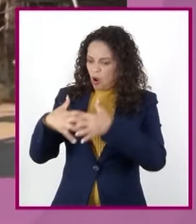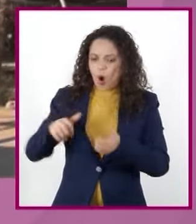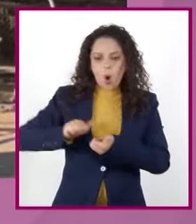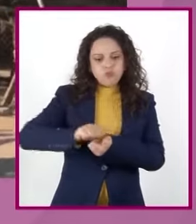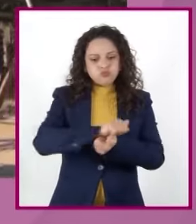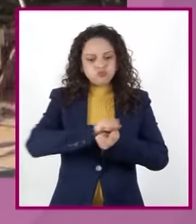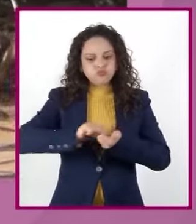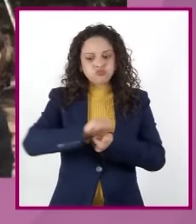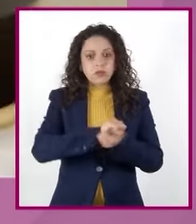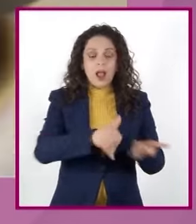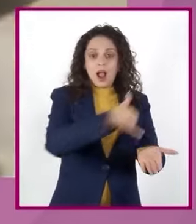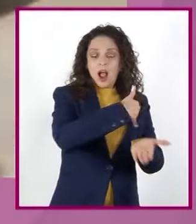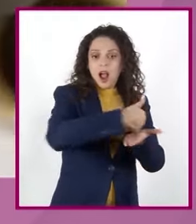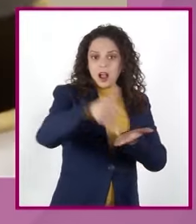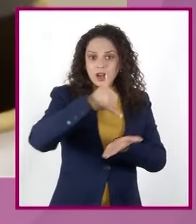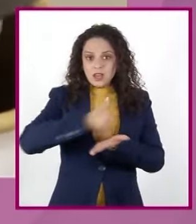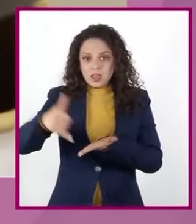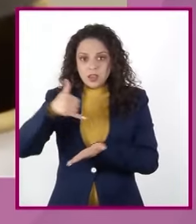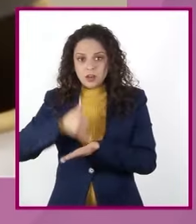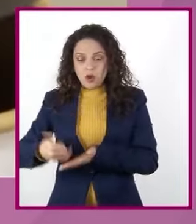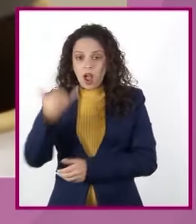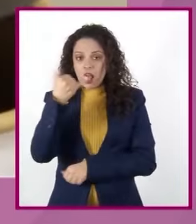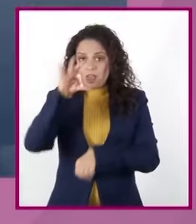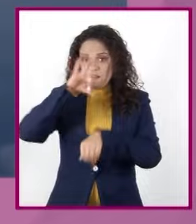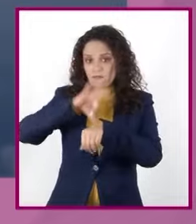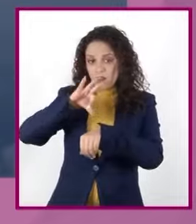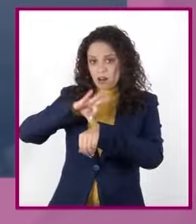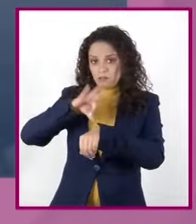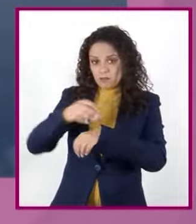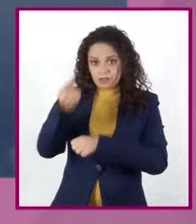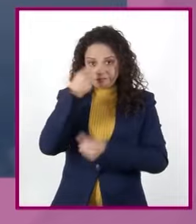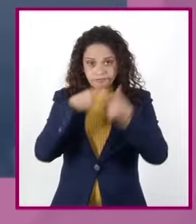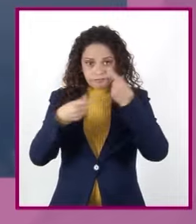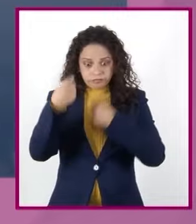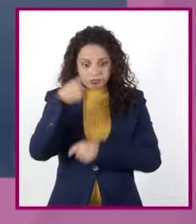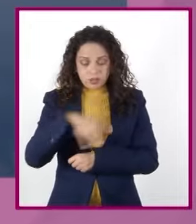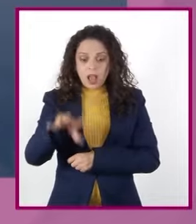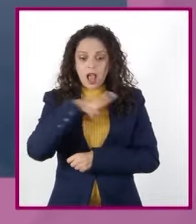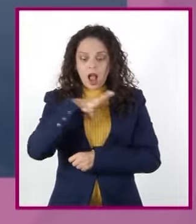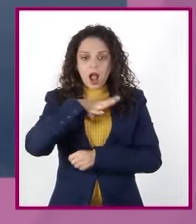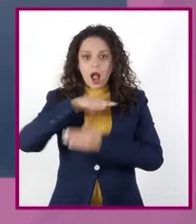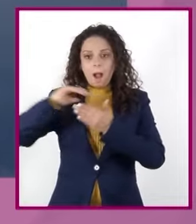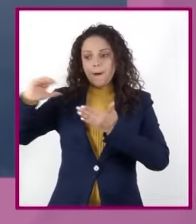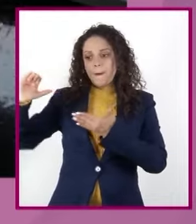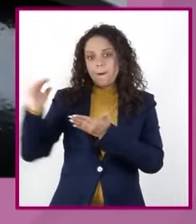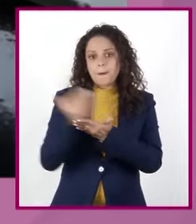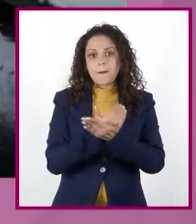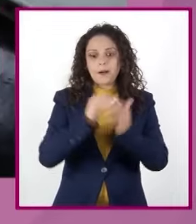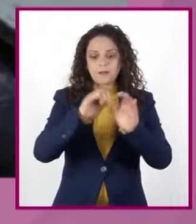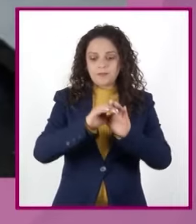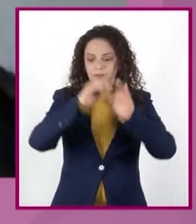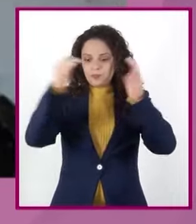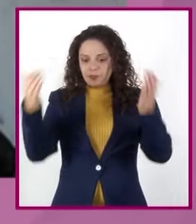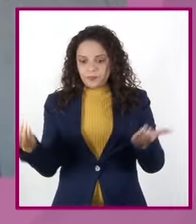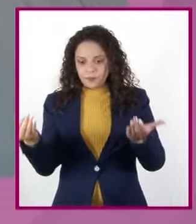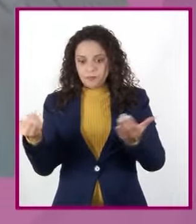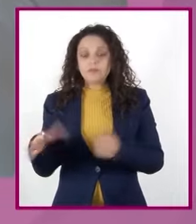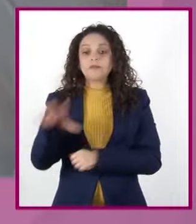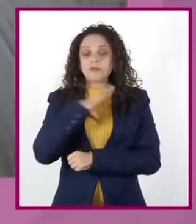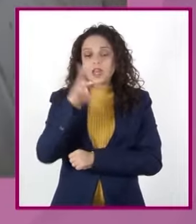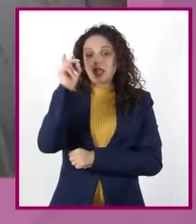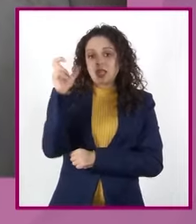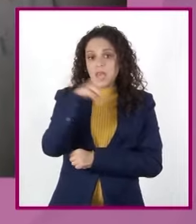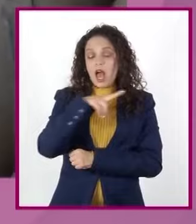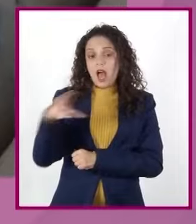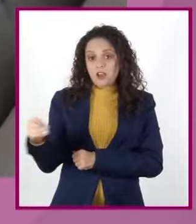Y agrícolas y farmacéuticos provocaron la reducción del ozono estratosférico Causando un daño